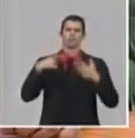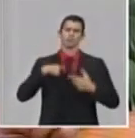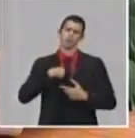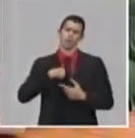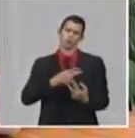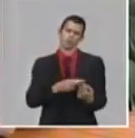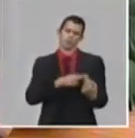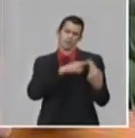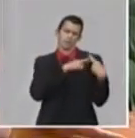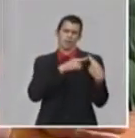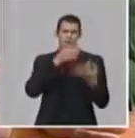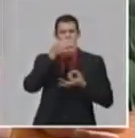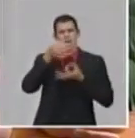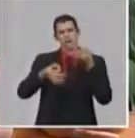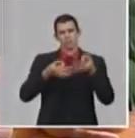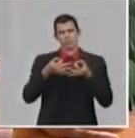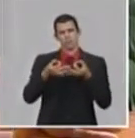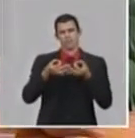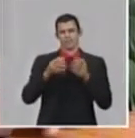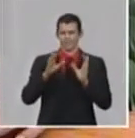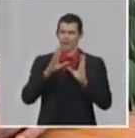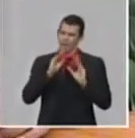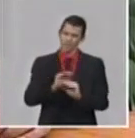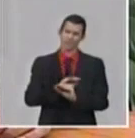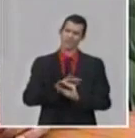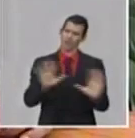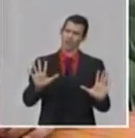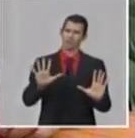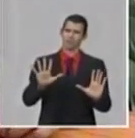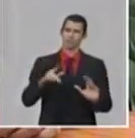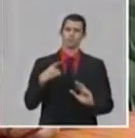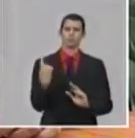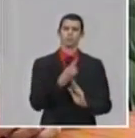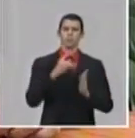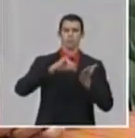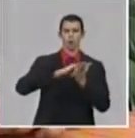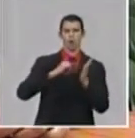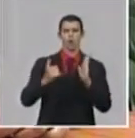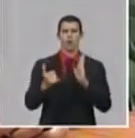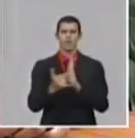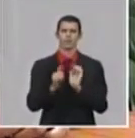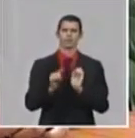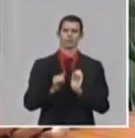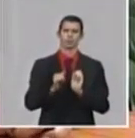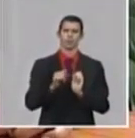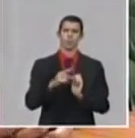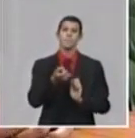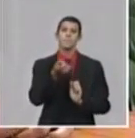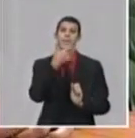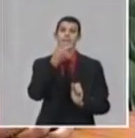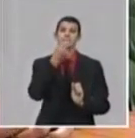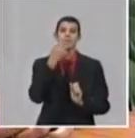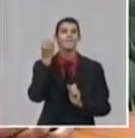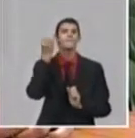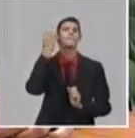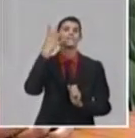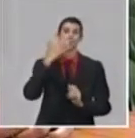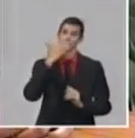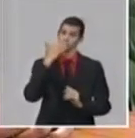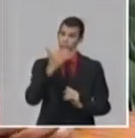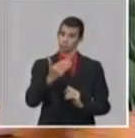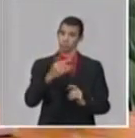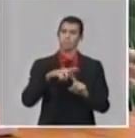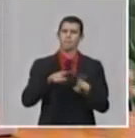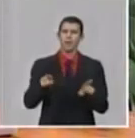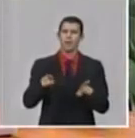que esto no es una cura. Quiero transmitir este mensaje a nuestro pueblo. Esto es una alternativa terapéutica,